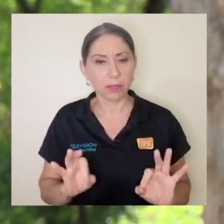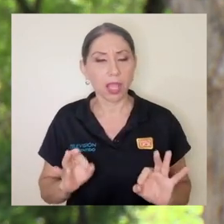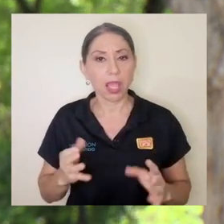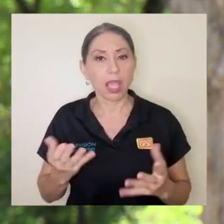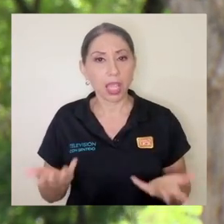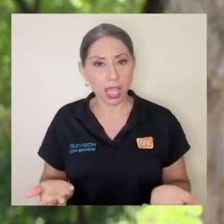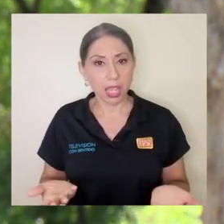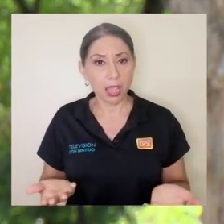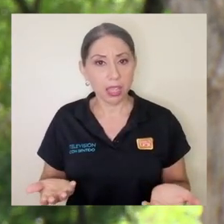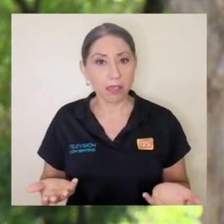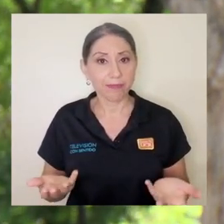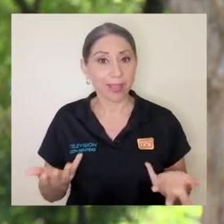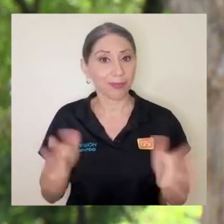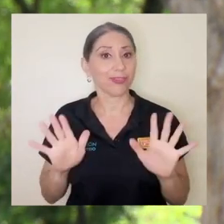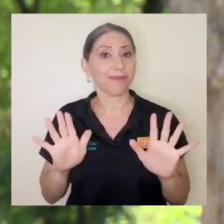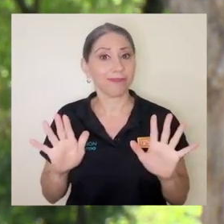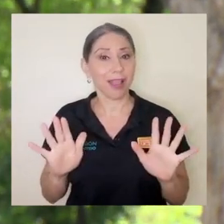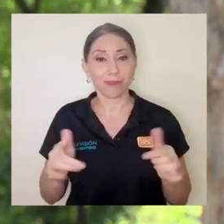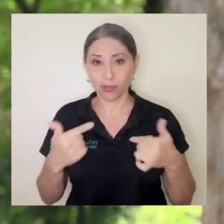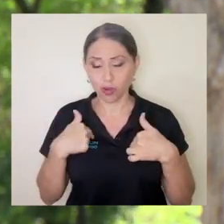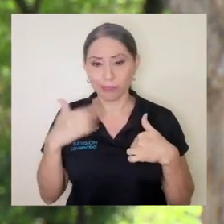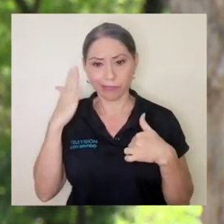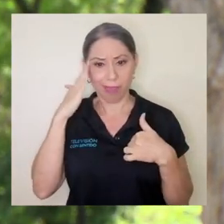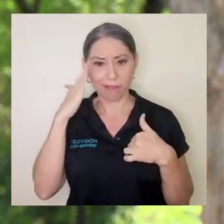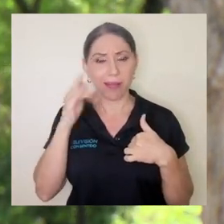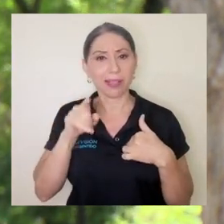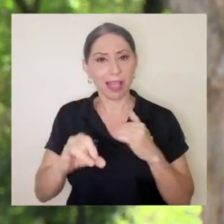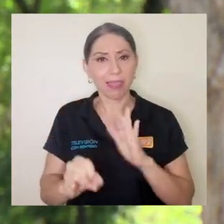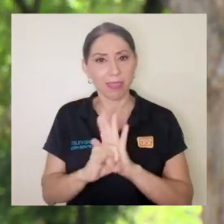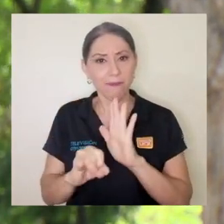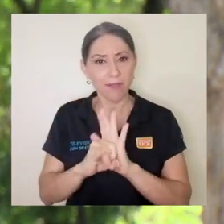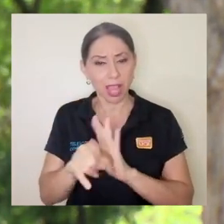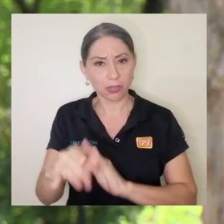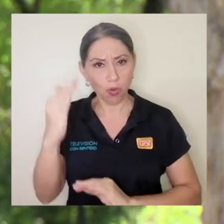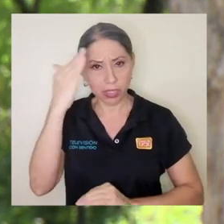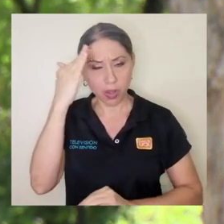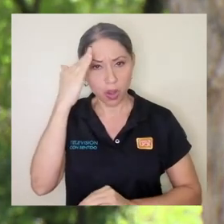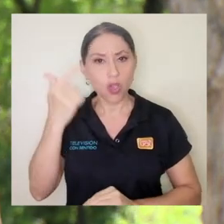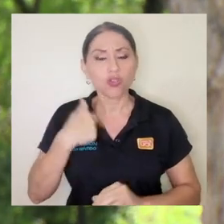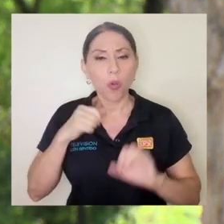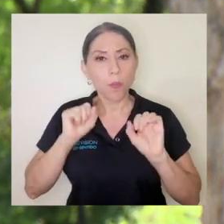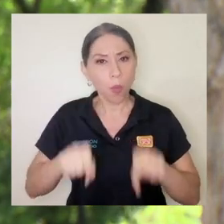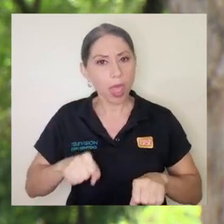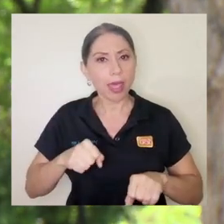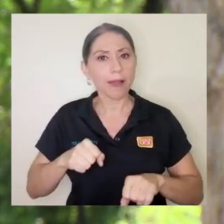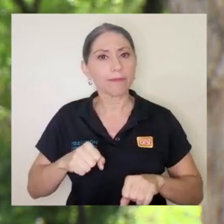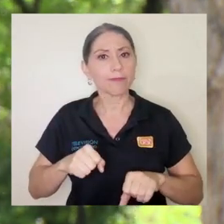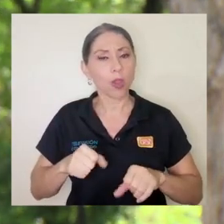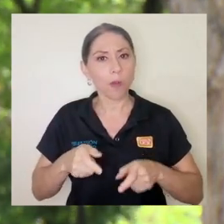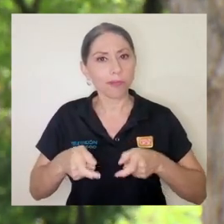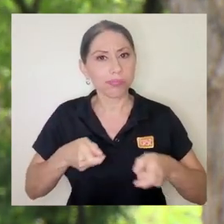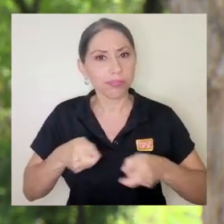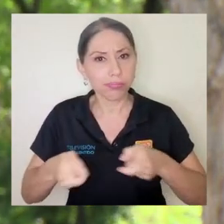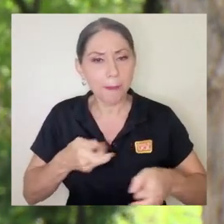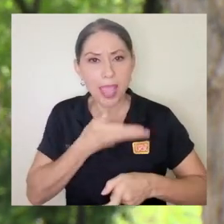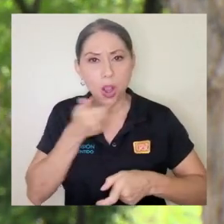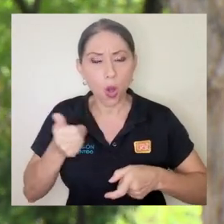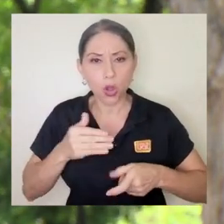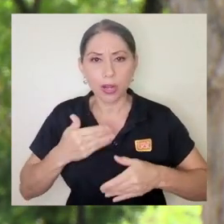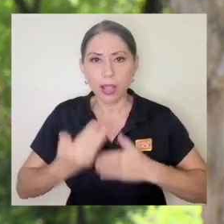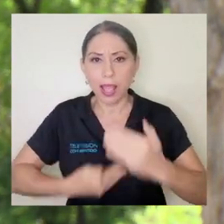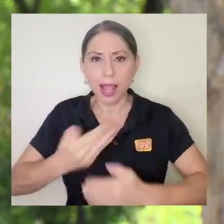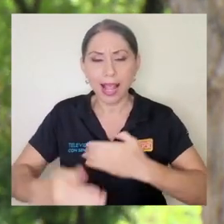identificar y que entonces teniendo yo esa identificación, ese conocimiento, yo pueda